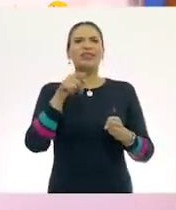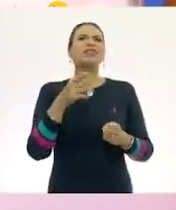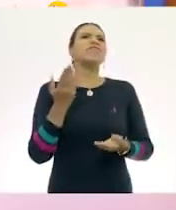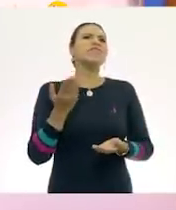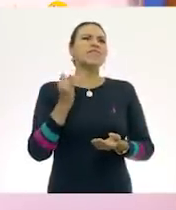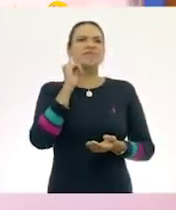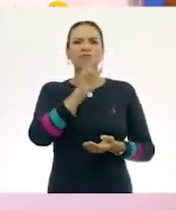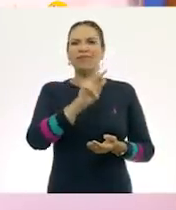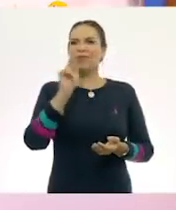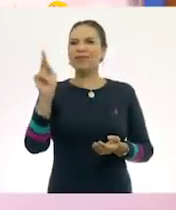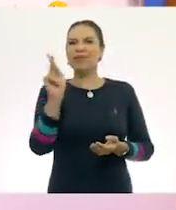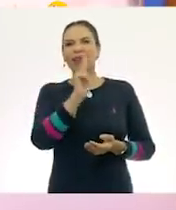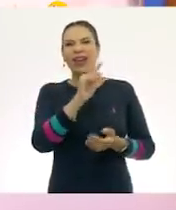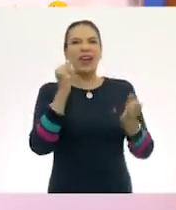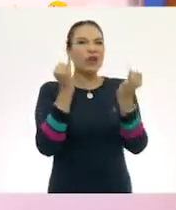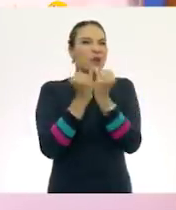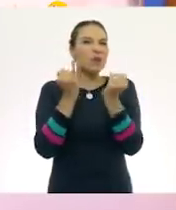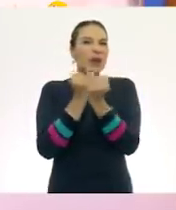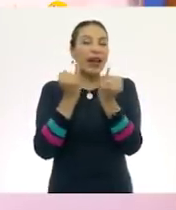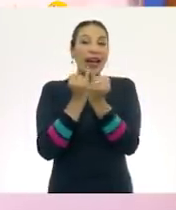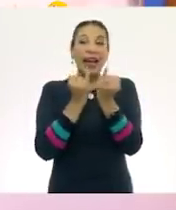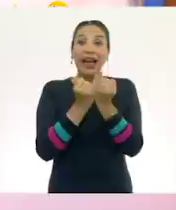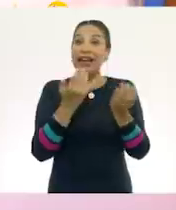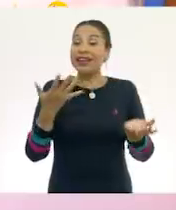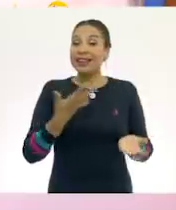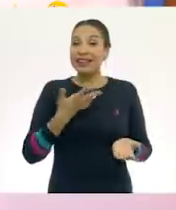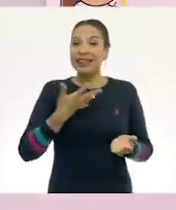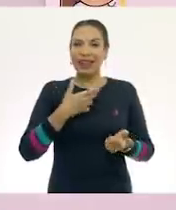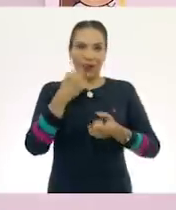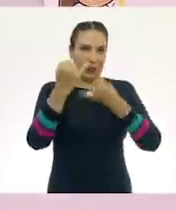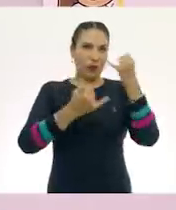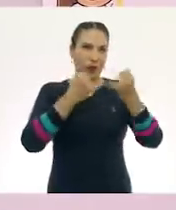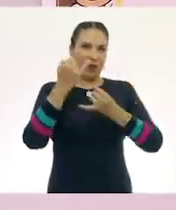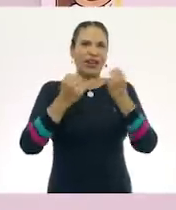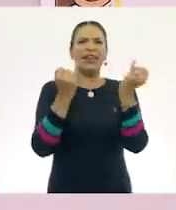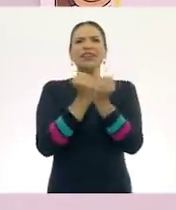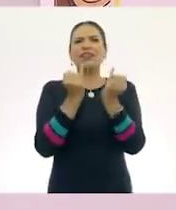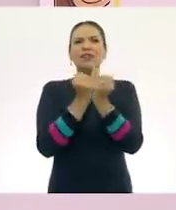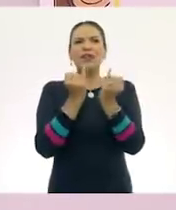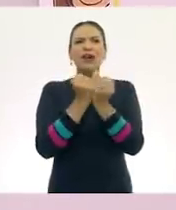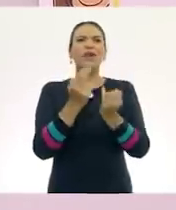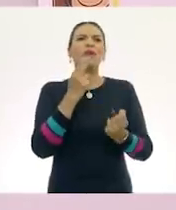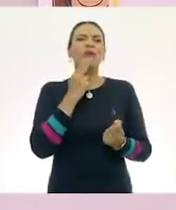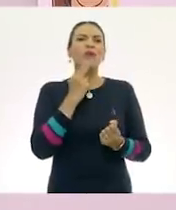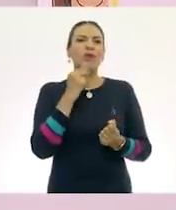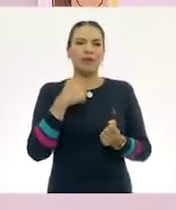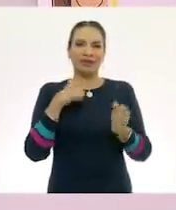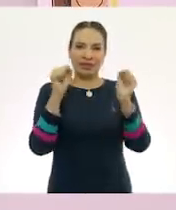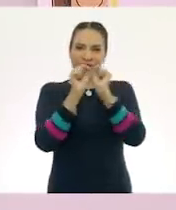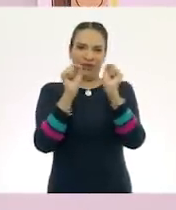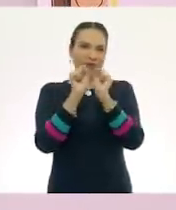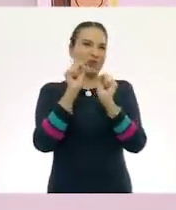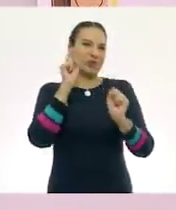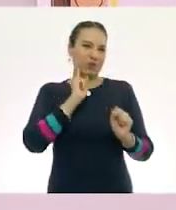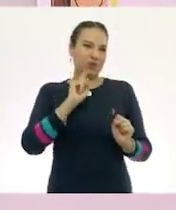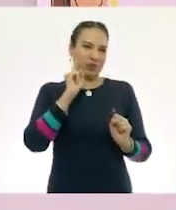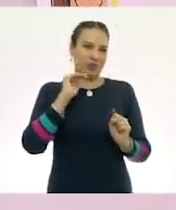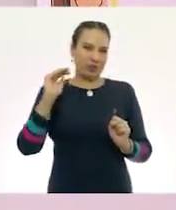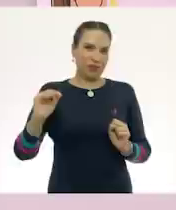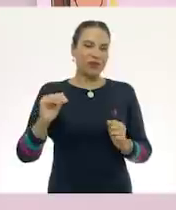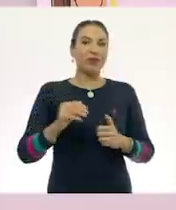parece a este, muy similar, donde tengo algunos juguetes que también usa mi sobrina. ¿De acuerdo?